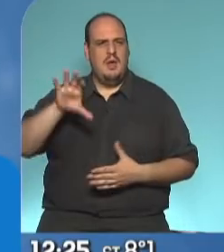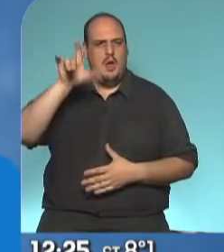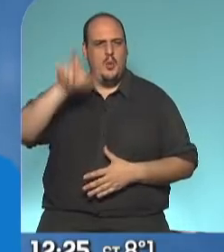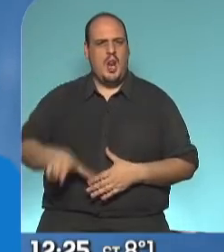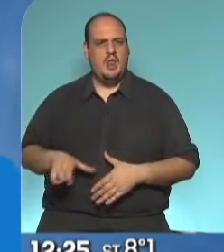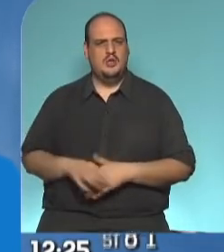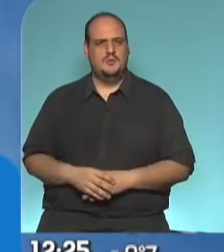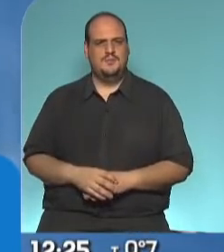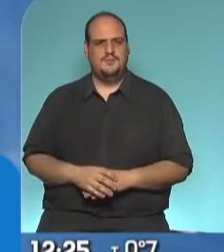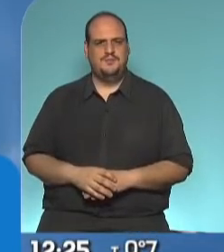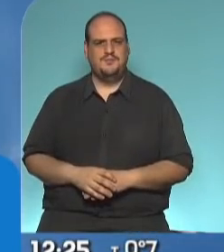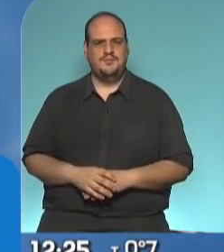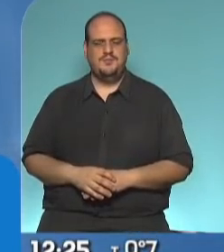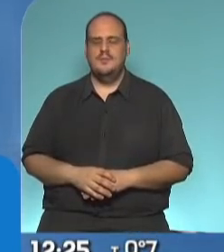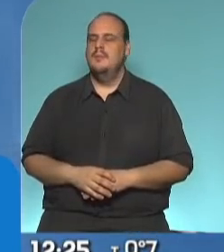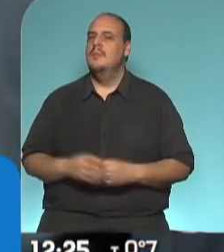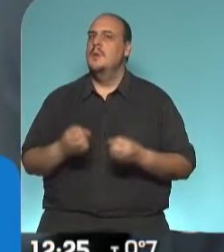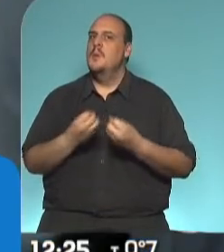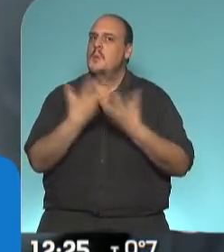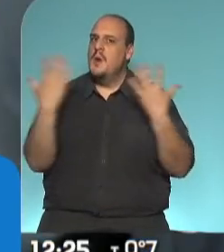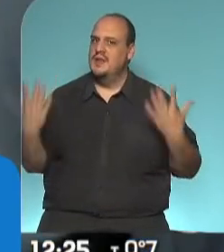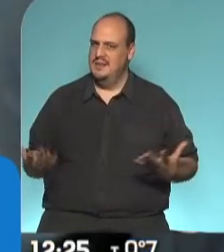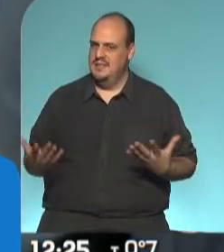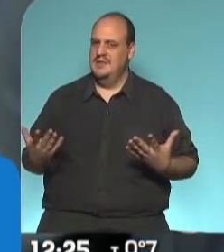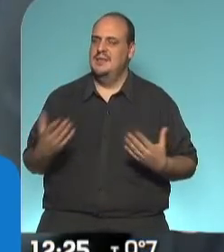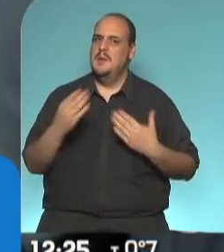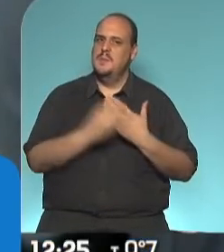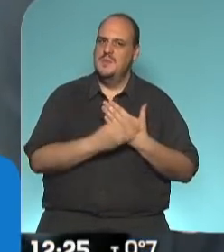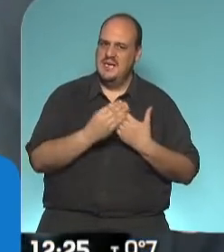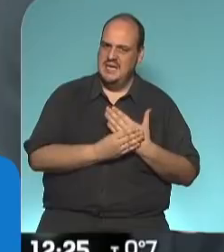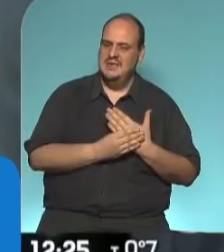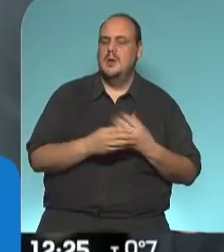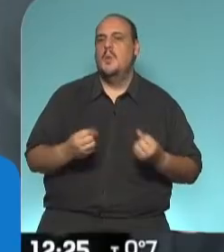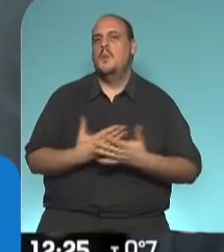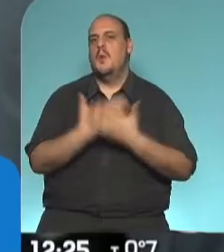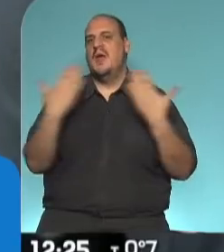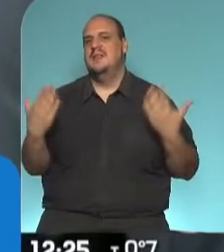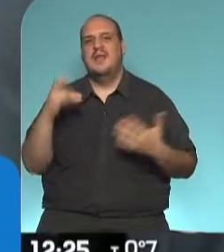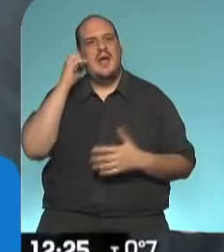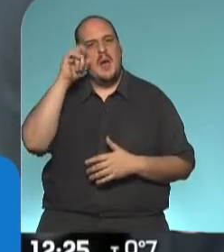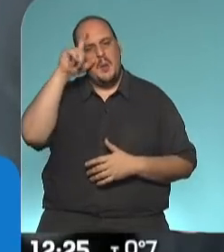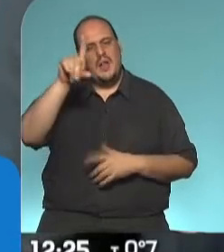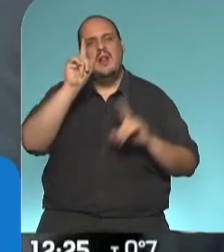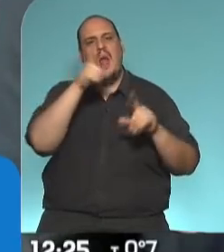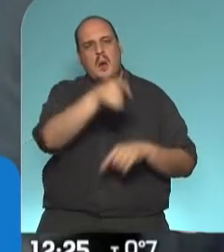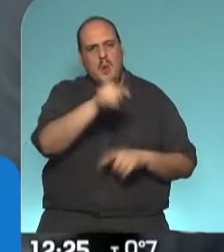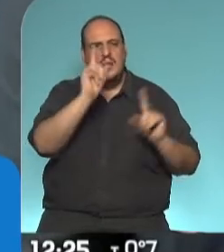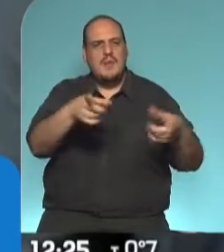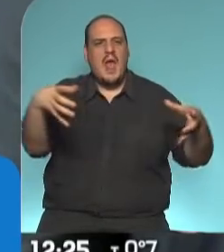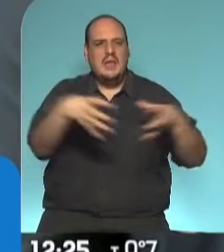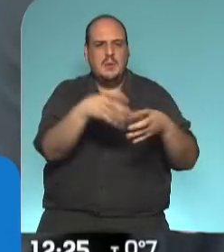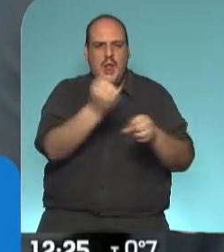buenos días, gobernador. ¿Qué tal? Muy buenos días, ministro. Buenos días, Gabriel. A vos, a tu equipo de trabajo.